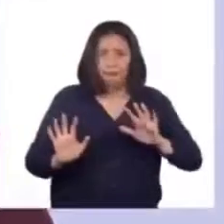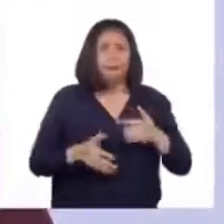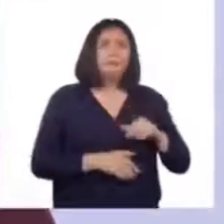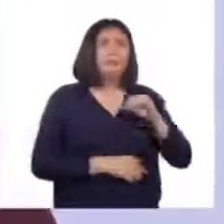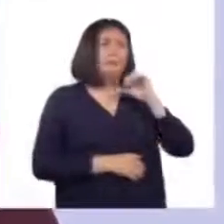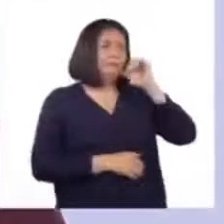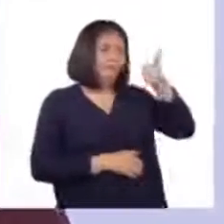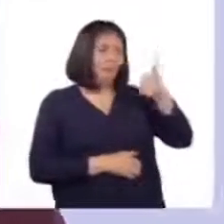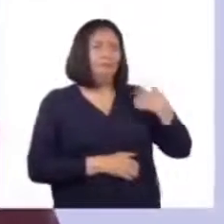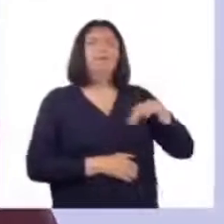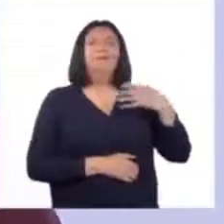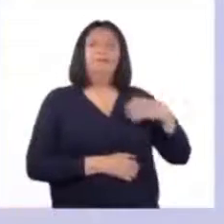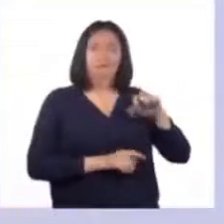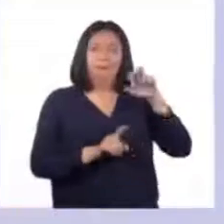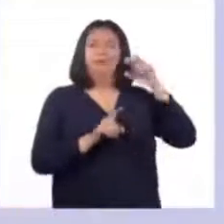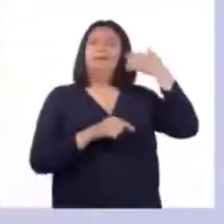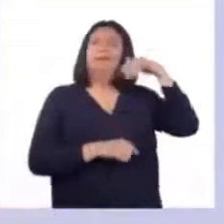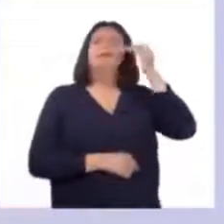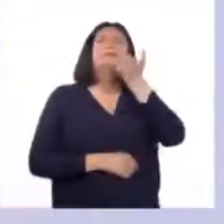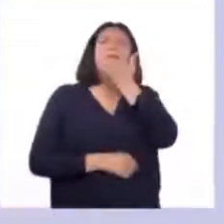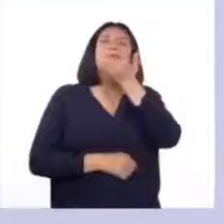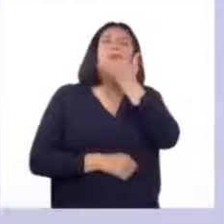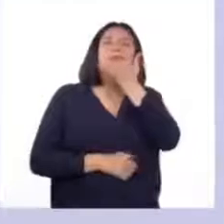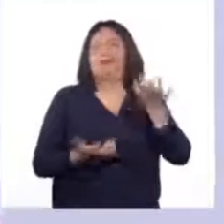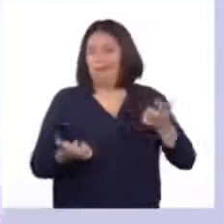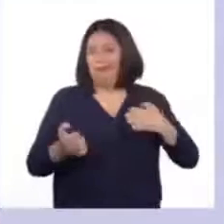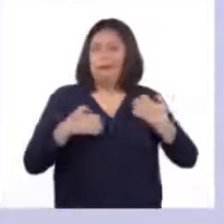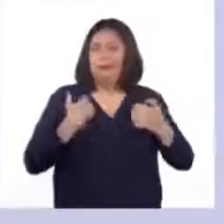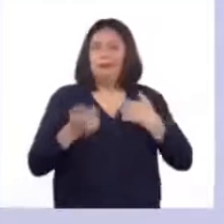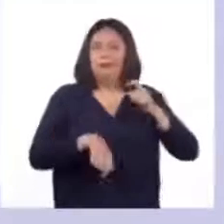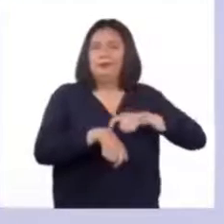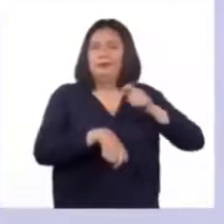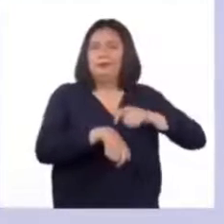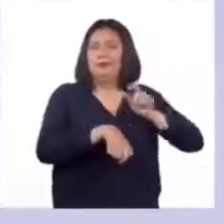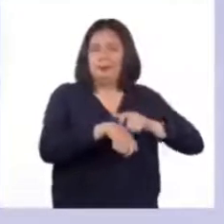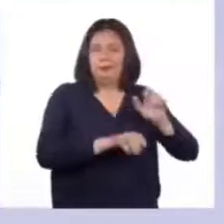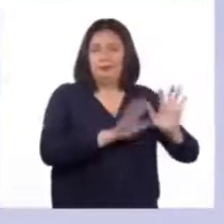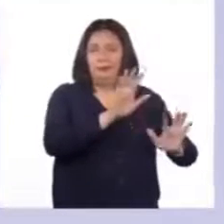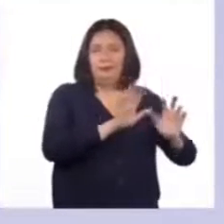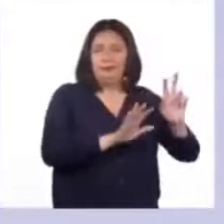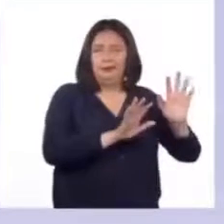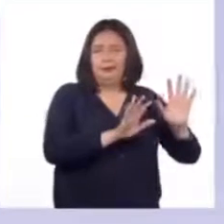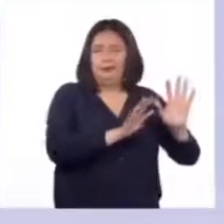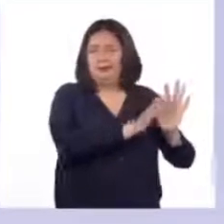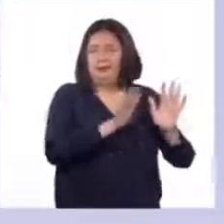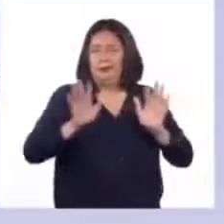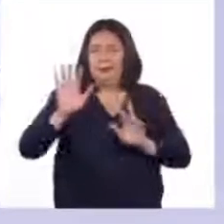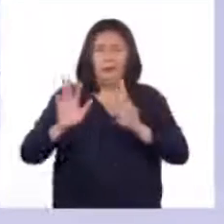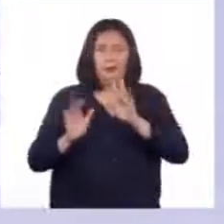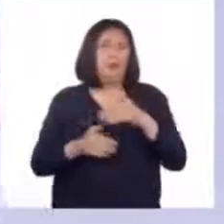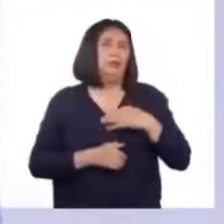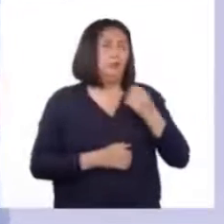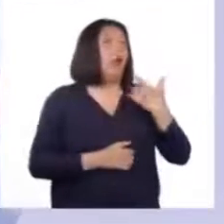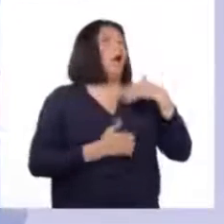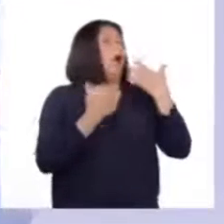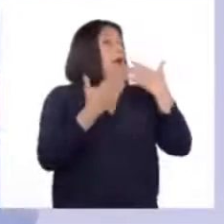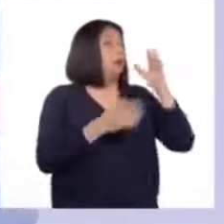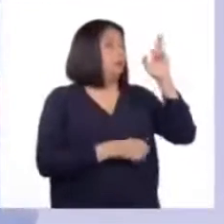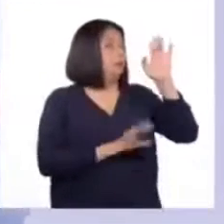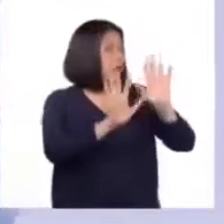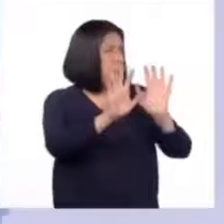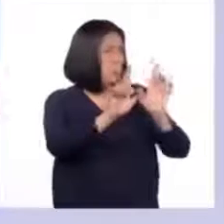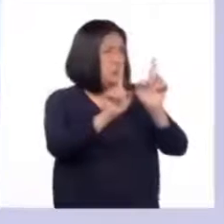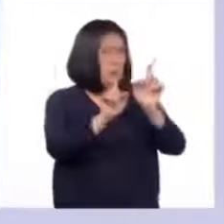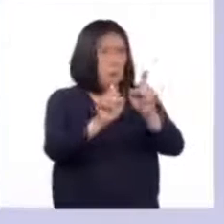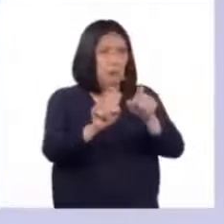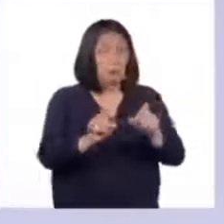Mañana descubriremos qué les ocurre a tus emociones durante la pubertad. Gracias, profesor. Finalmente, tengo una pregunta